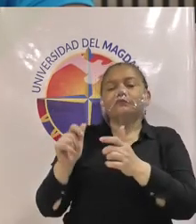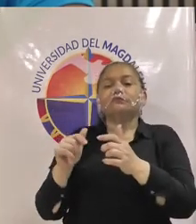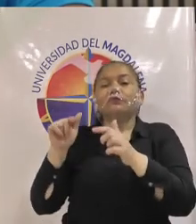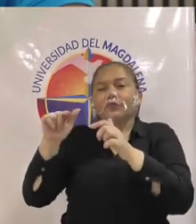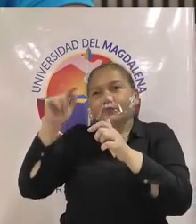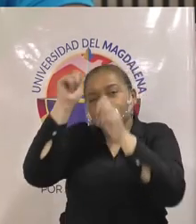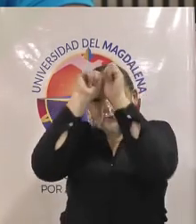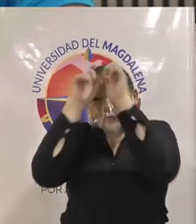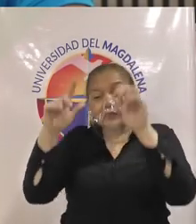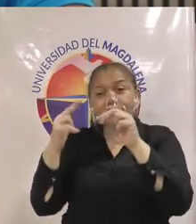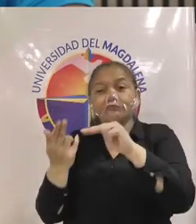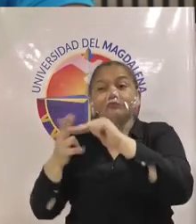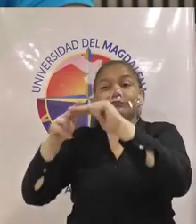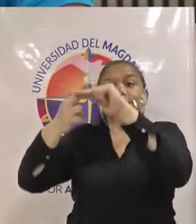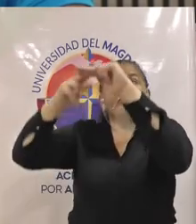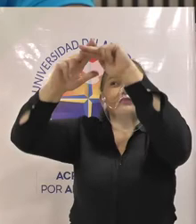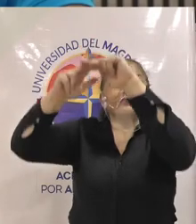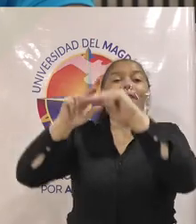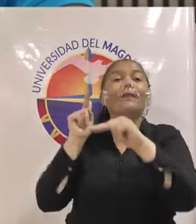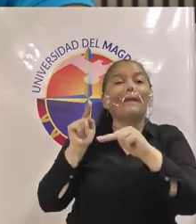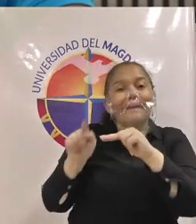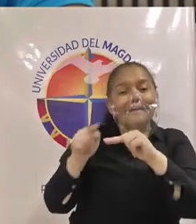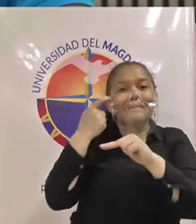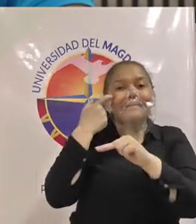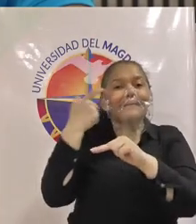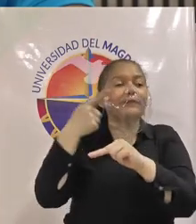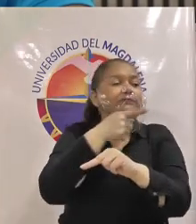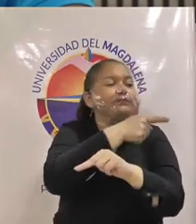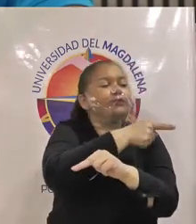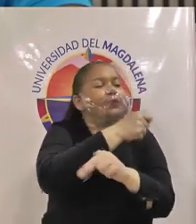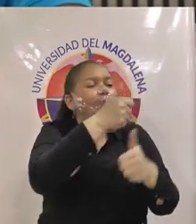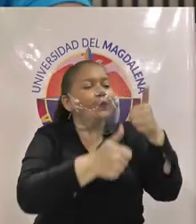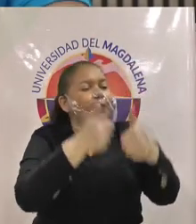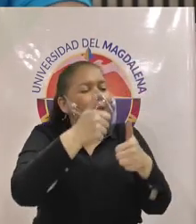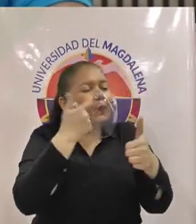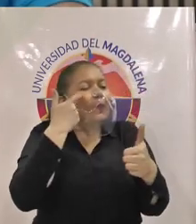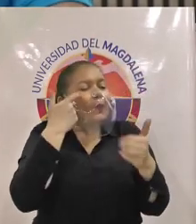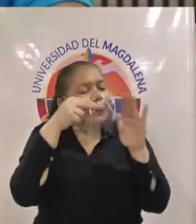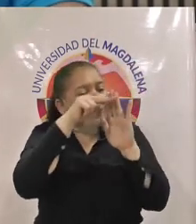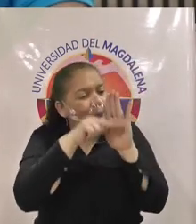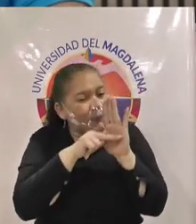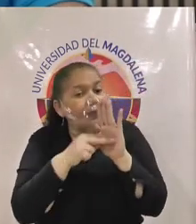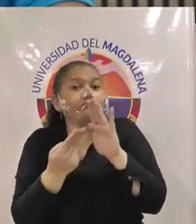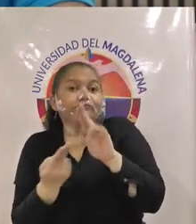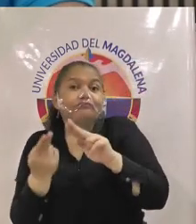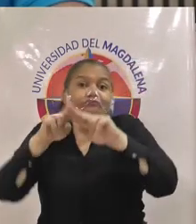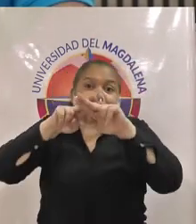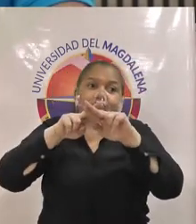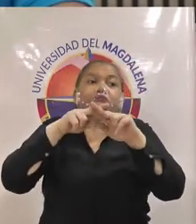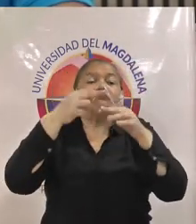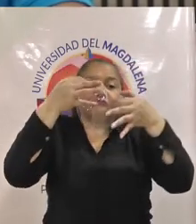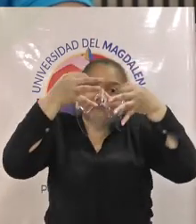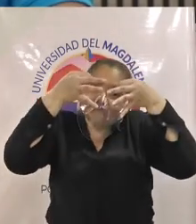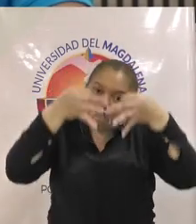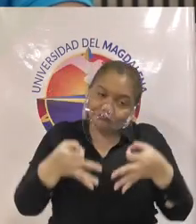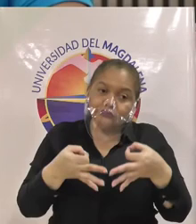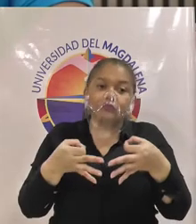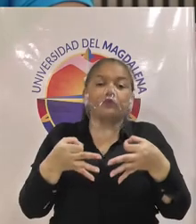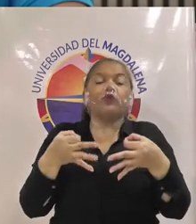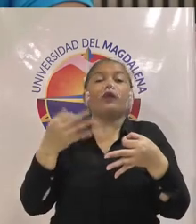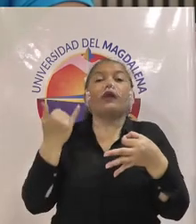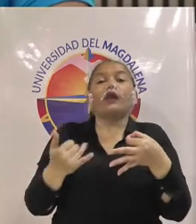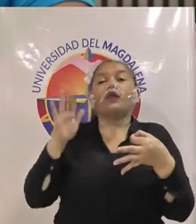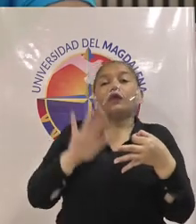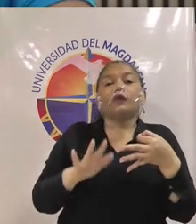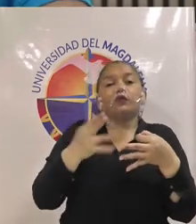la nación sino estudiar y analizar una nueva regla fiscal que permita un aumento consciente a las rentas que tienen